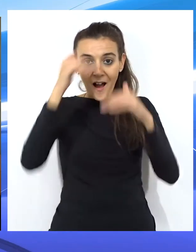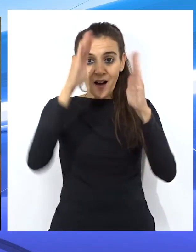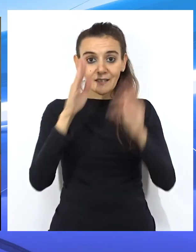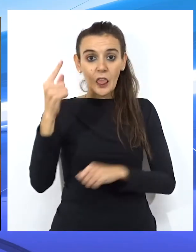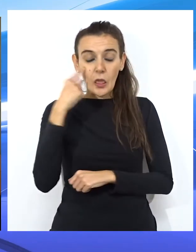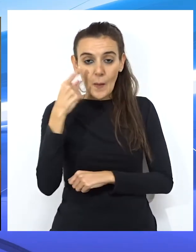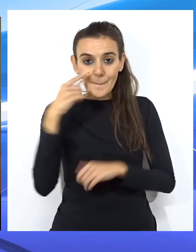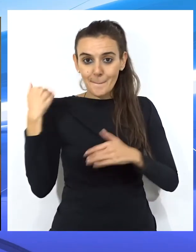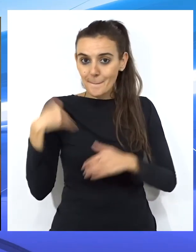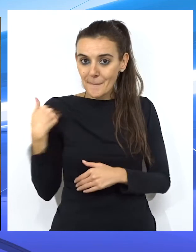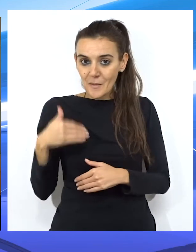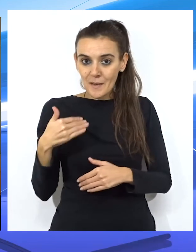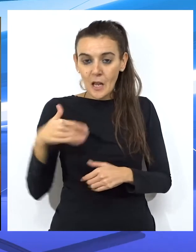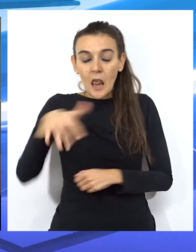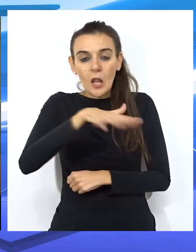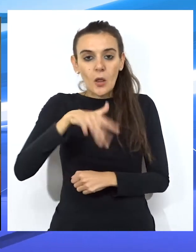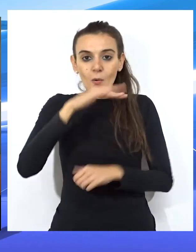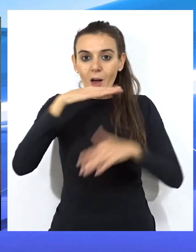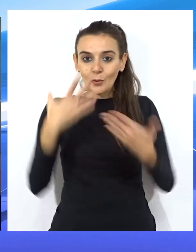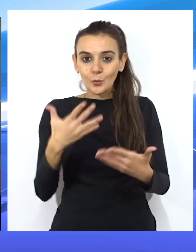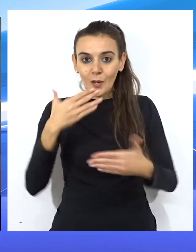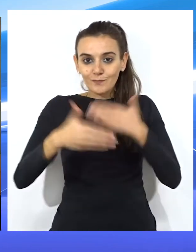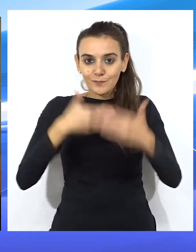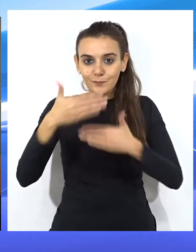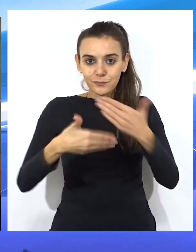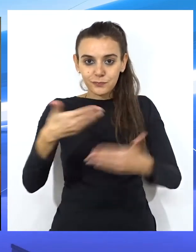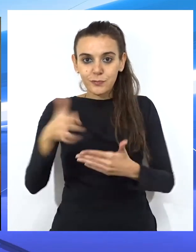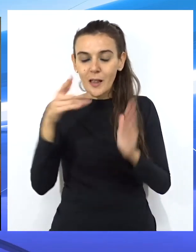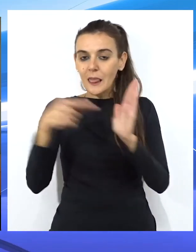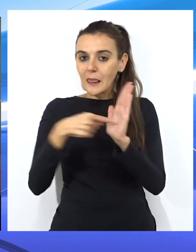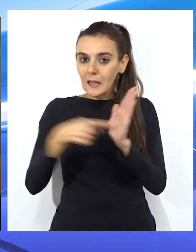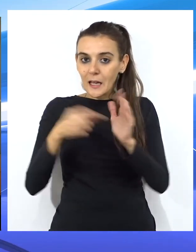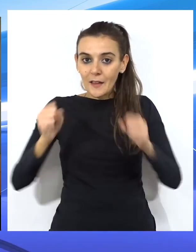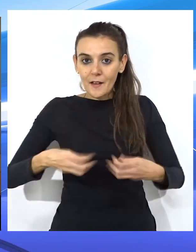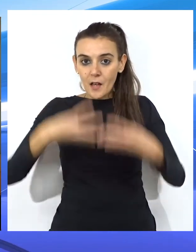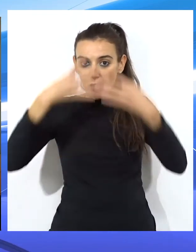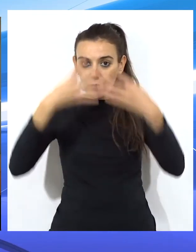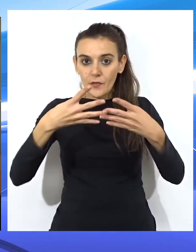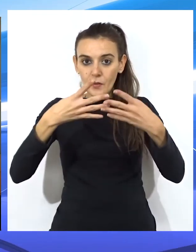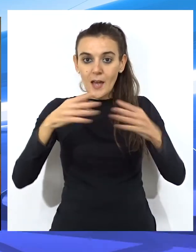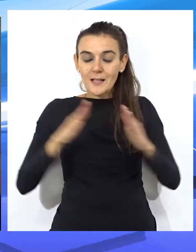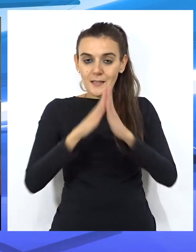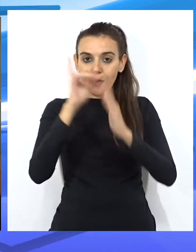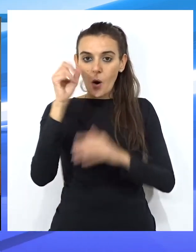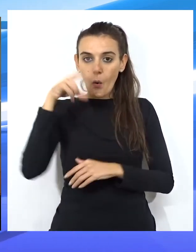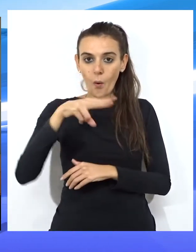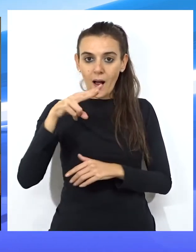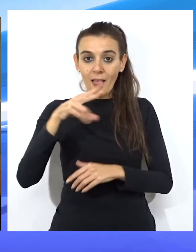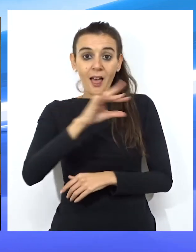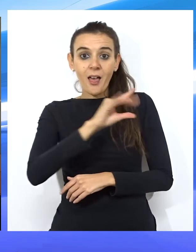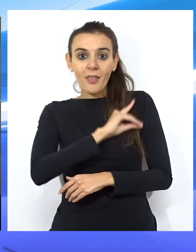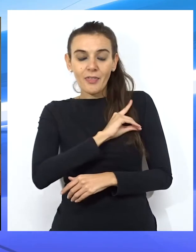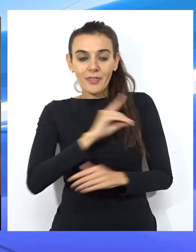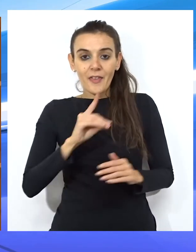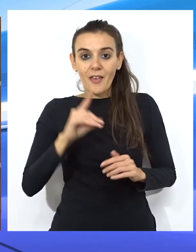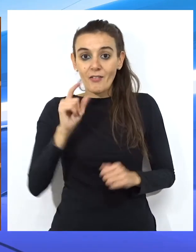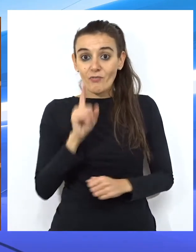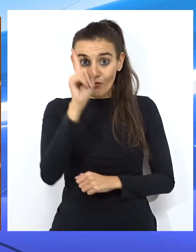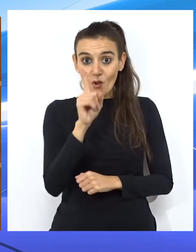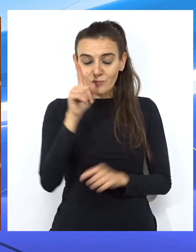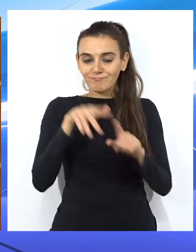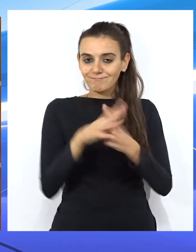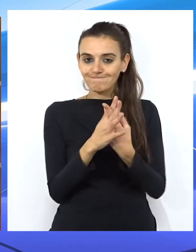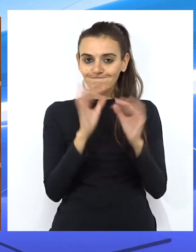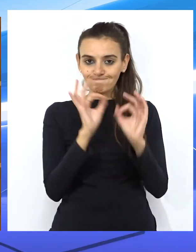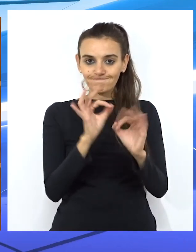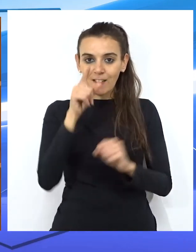Atención Primaria desde su ubicación actual, que es en el edificio de San Juan de Dios, en José Lafón,